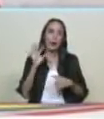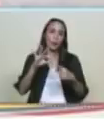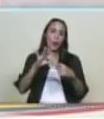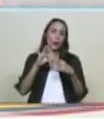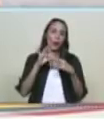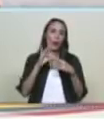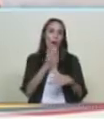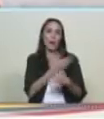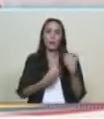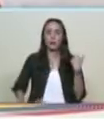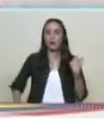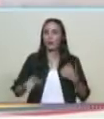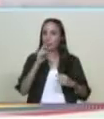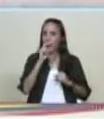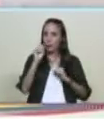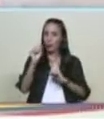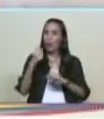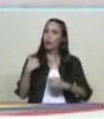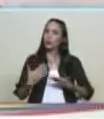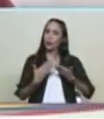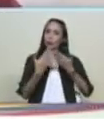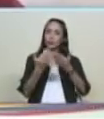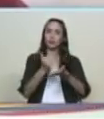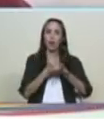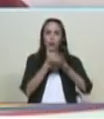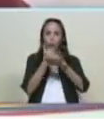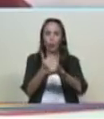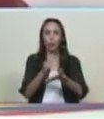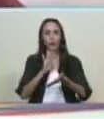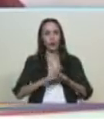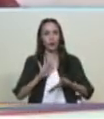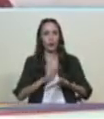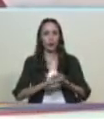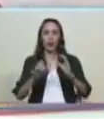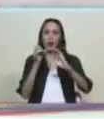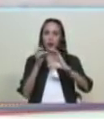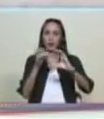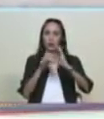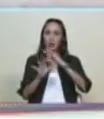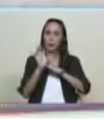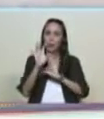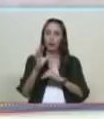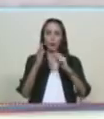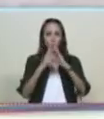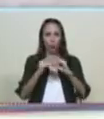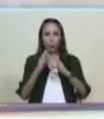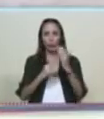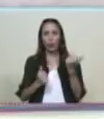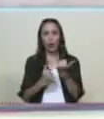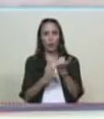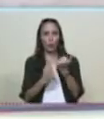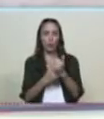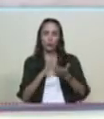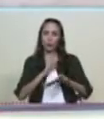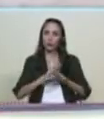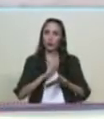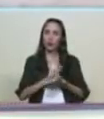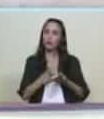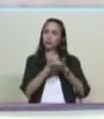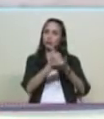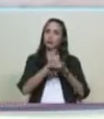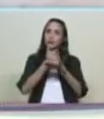prosperidad necesaria a través del carnet de la patria y de los planes nuevos de renovación de la vida económica del país